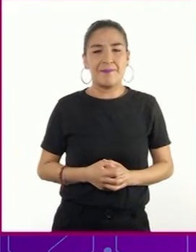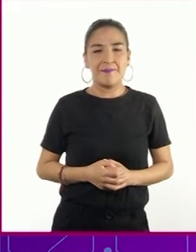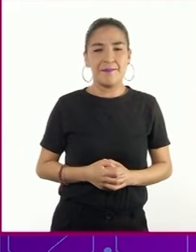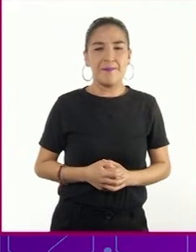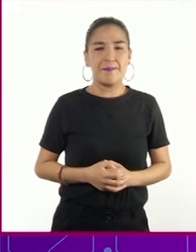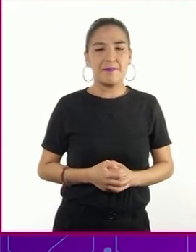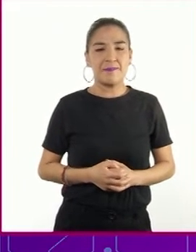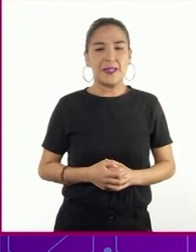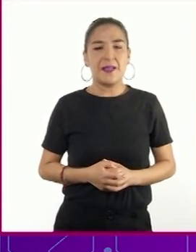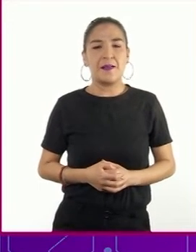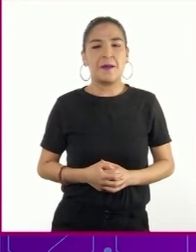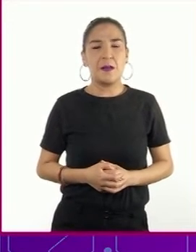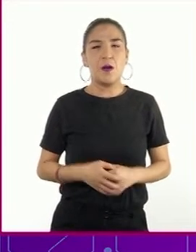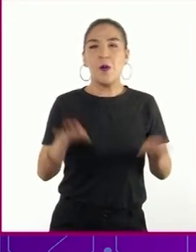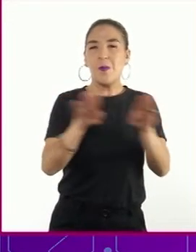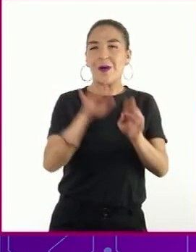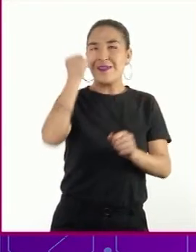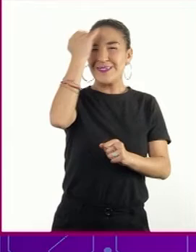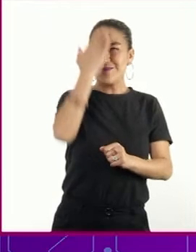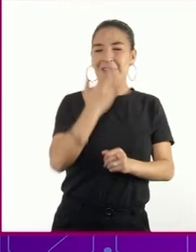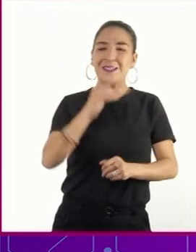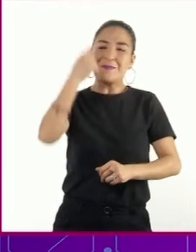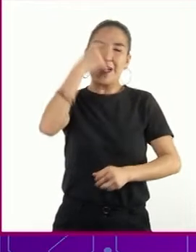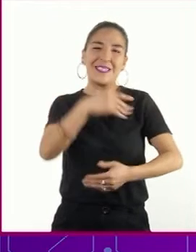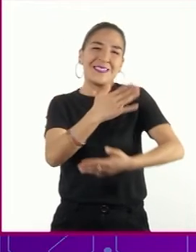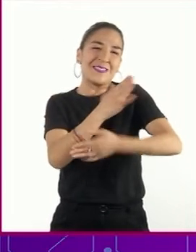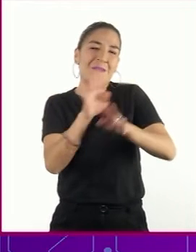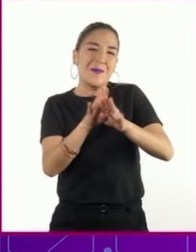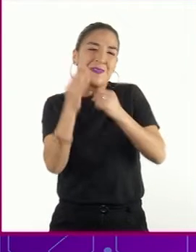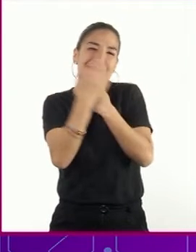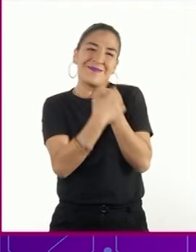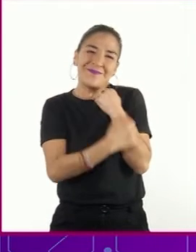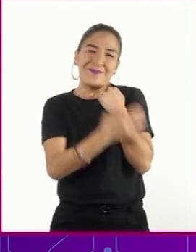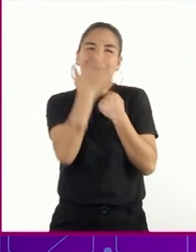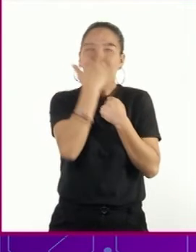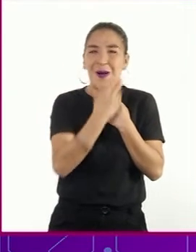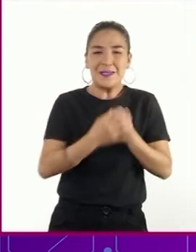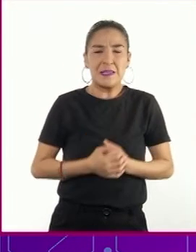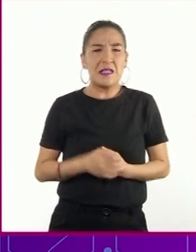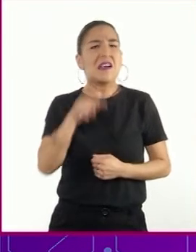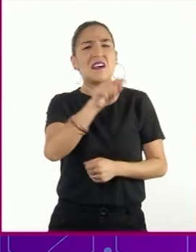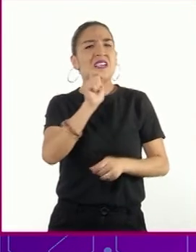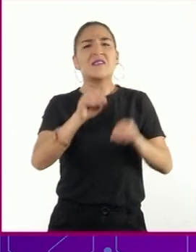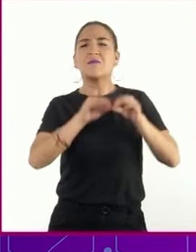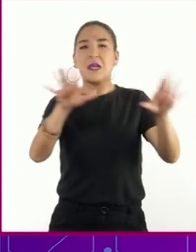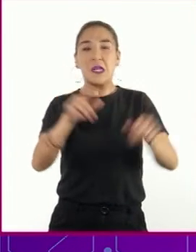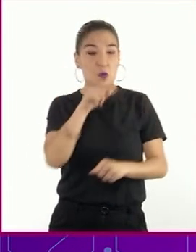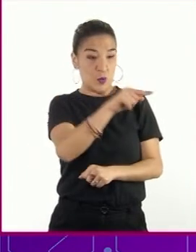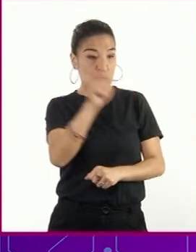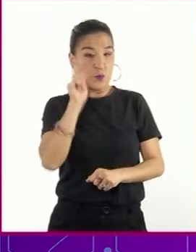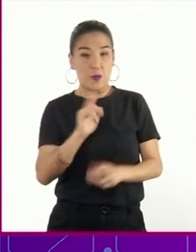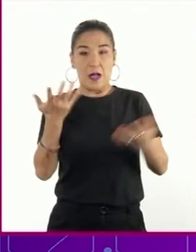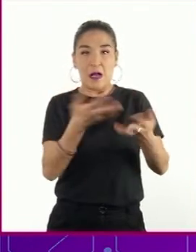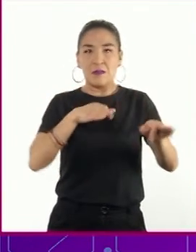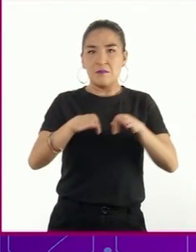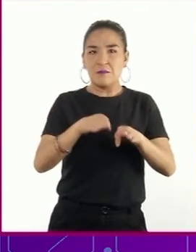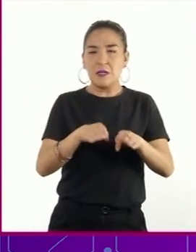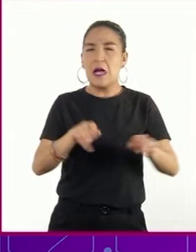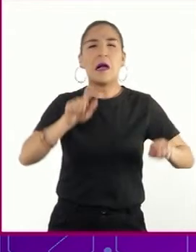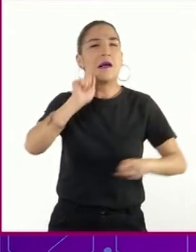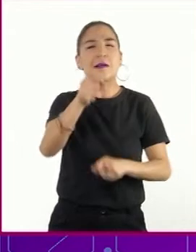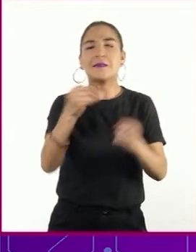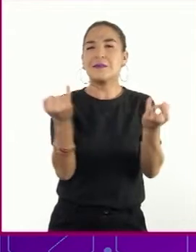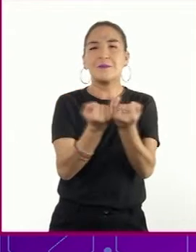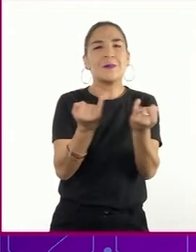Y para mantener la imagen maternal, la propaganda se encargaba de afirmar que todo el trabajo que realizaban era el que una